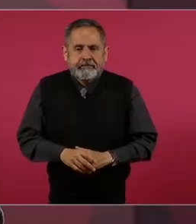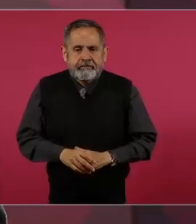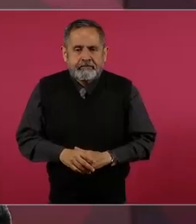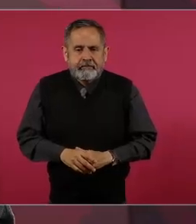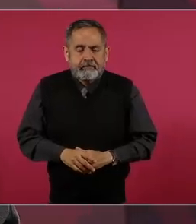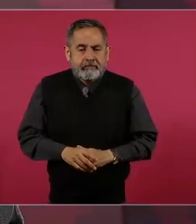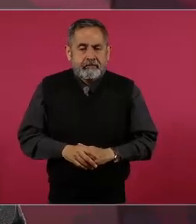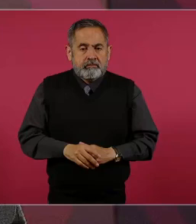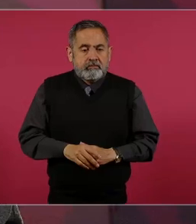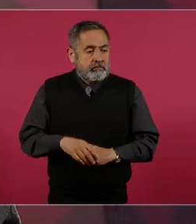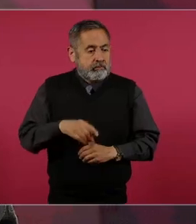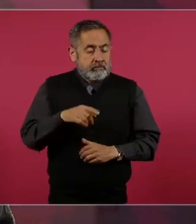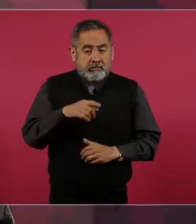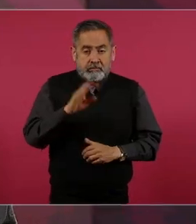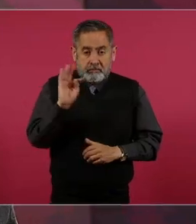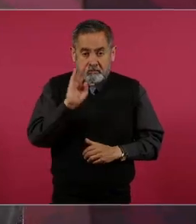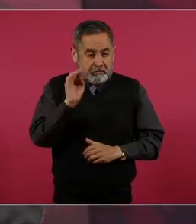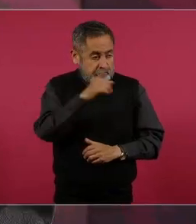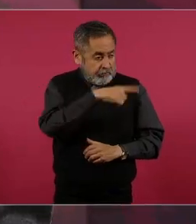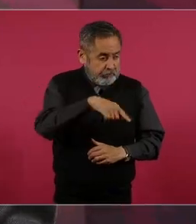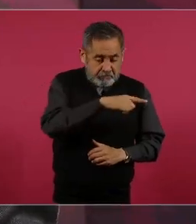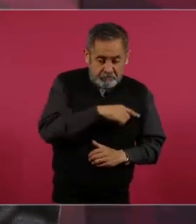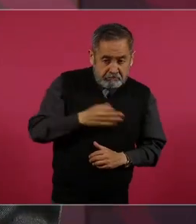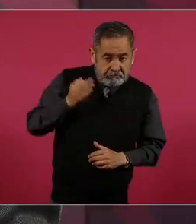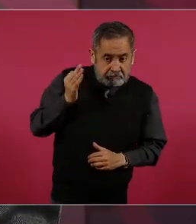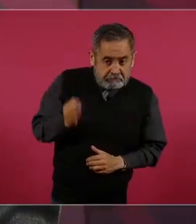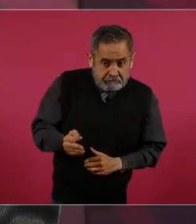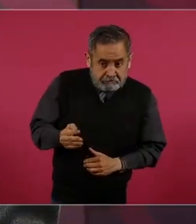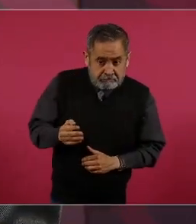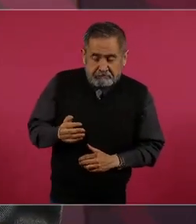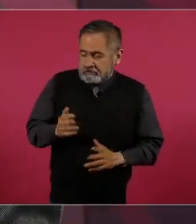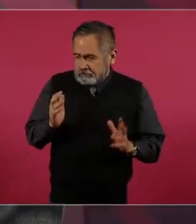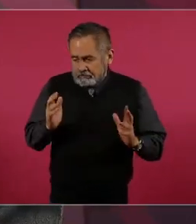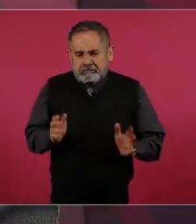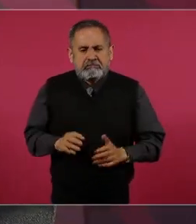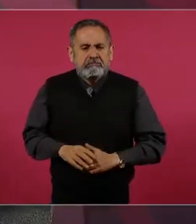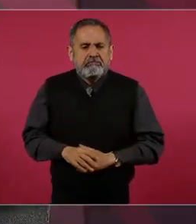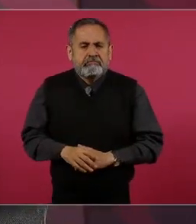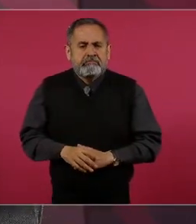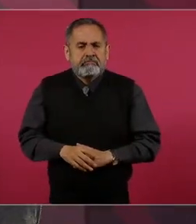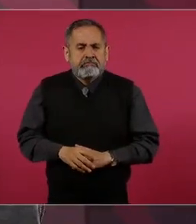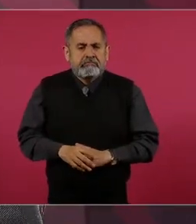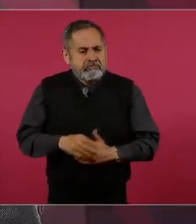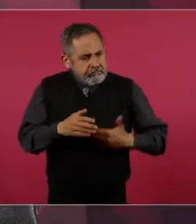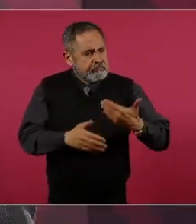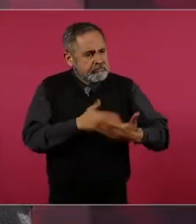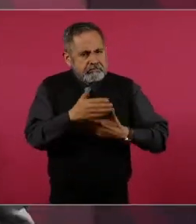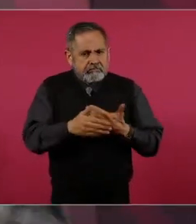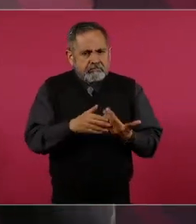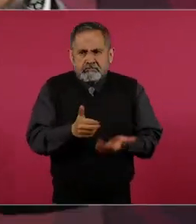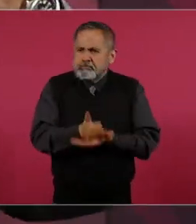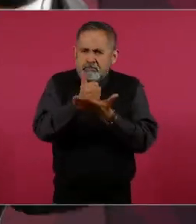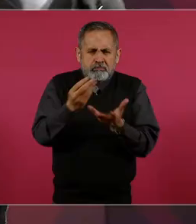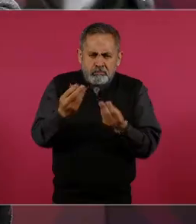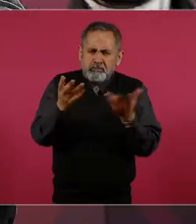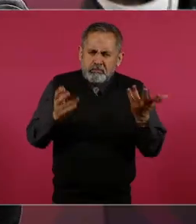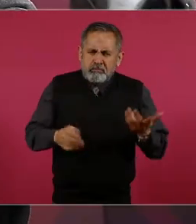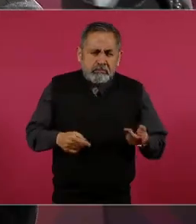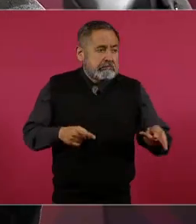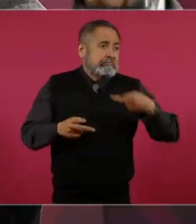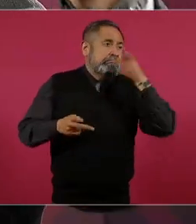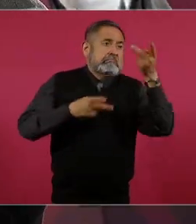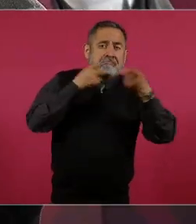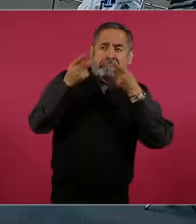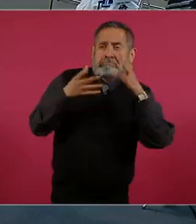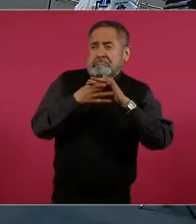Si ellos aceptan esto, van a contribuir mucho. En vez de estar ahí